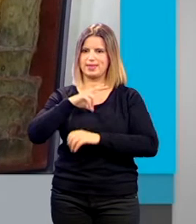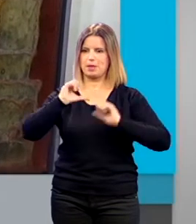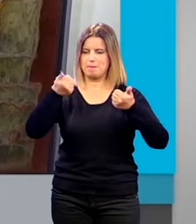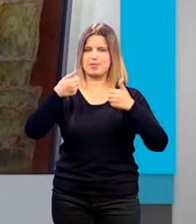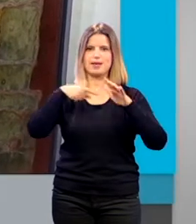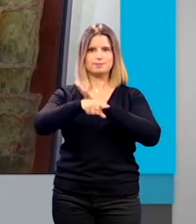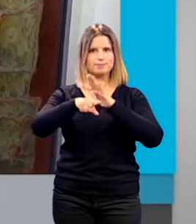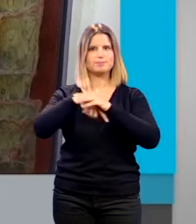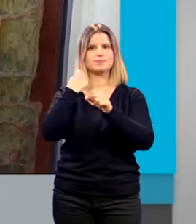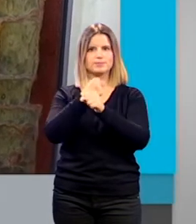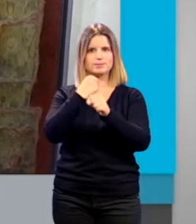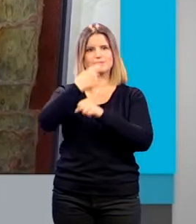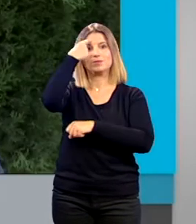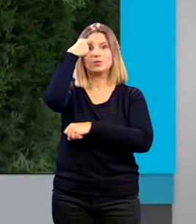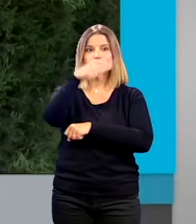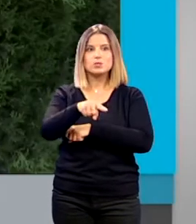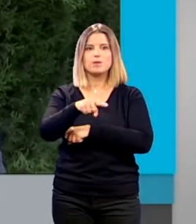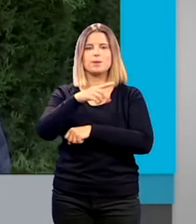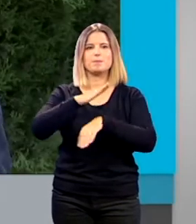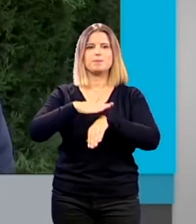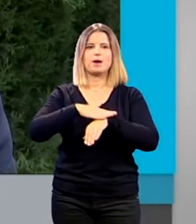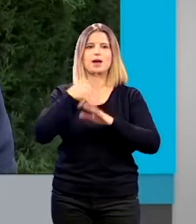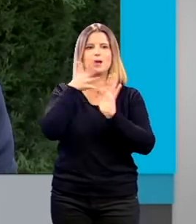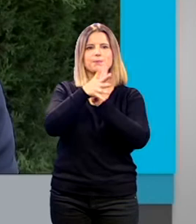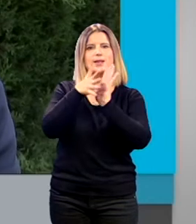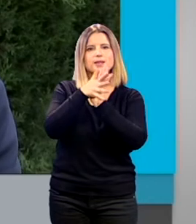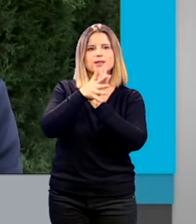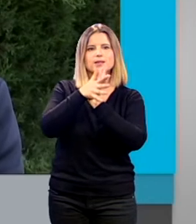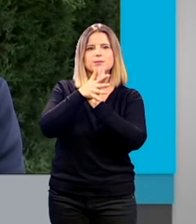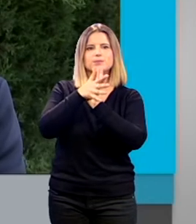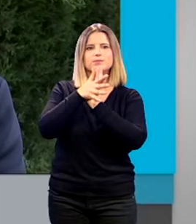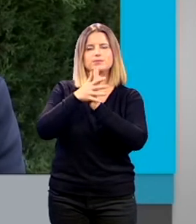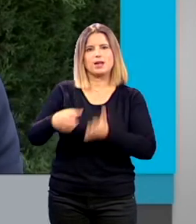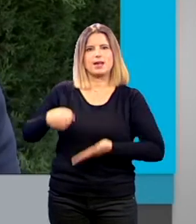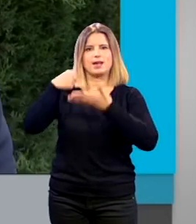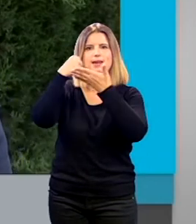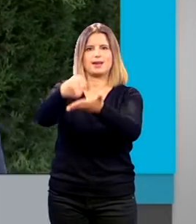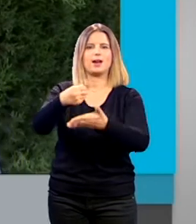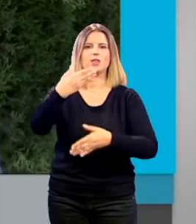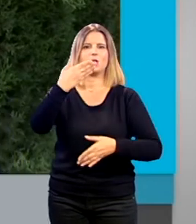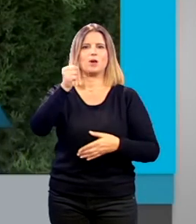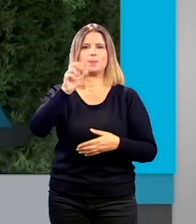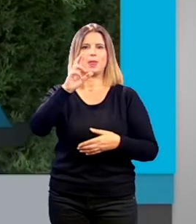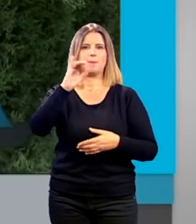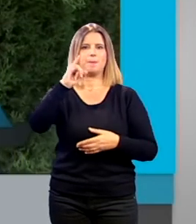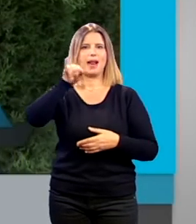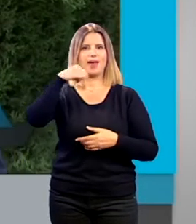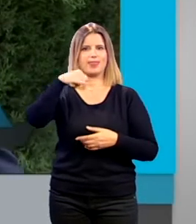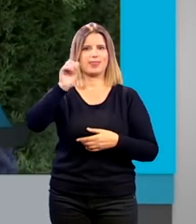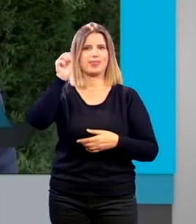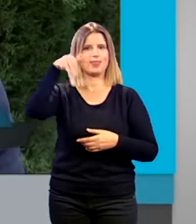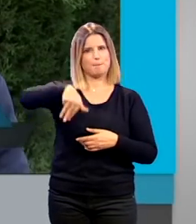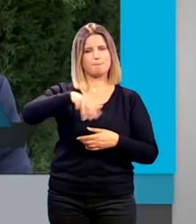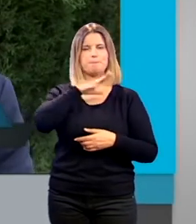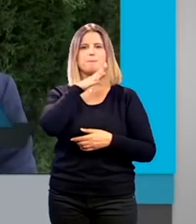trabajos que bien sabéis para exponer el legado de Brazán como decía anteriormente para